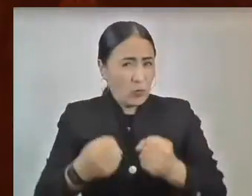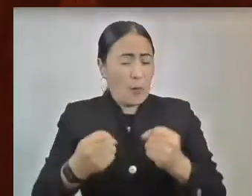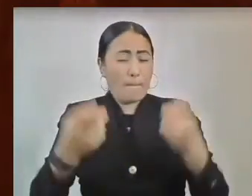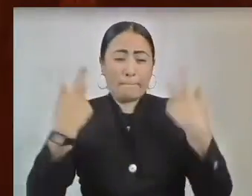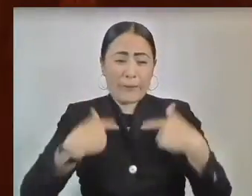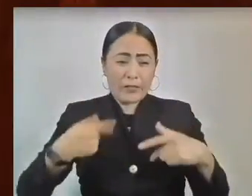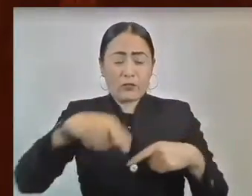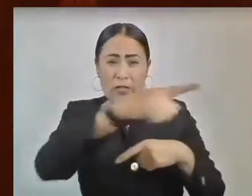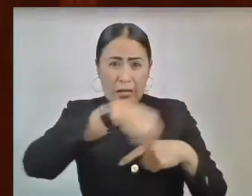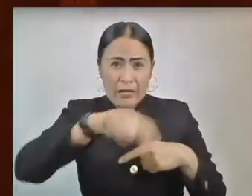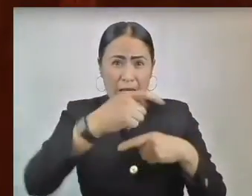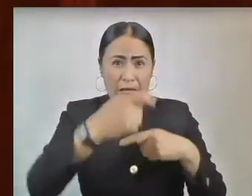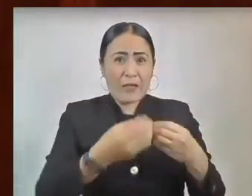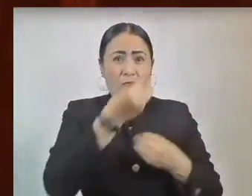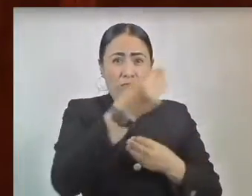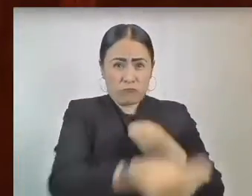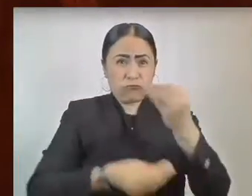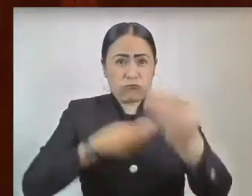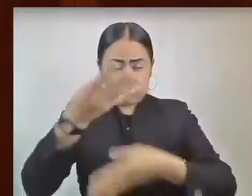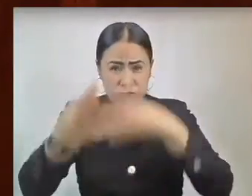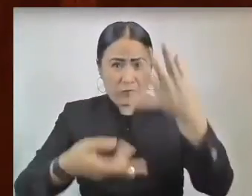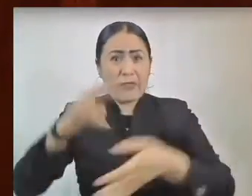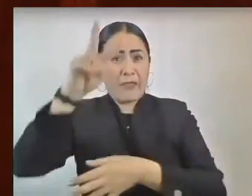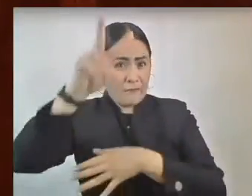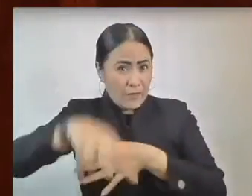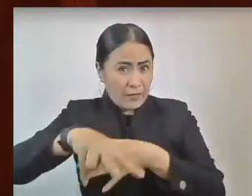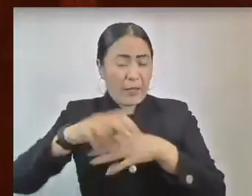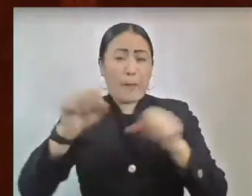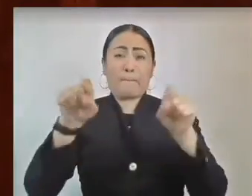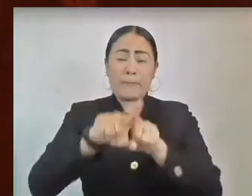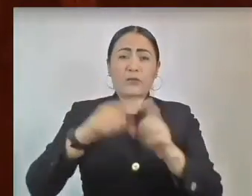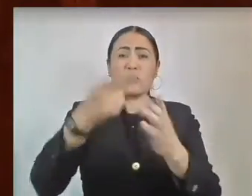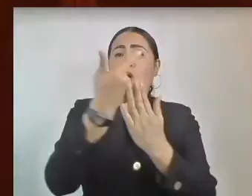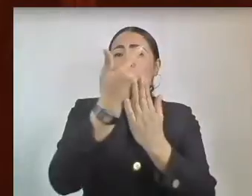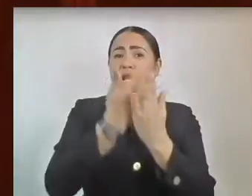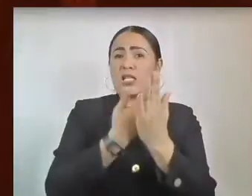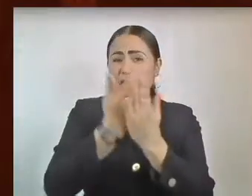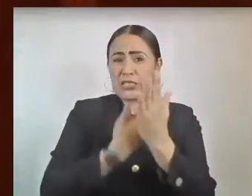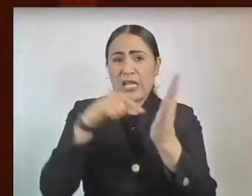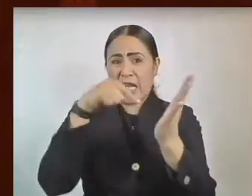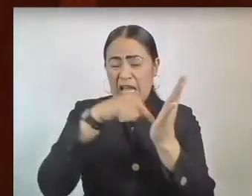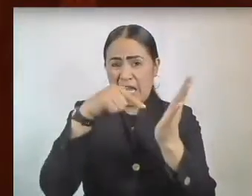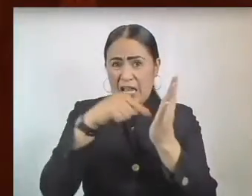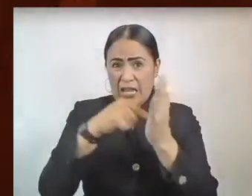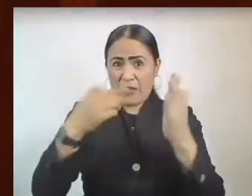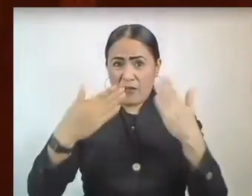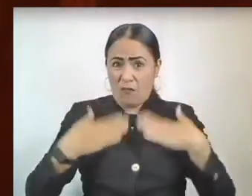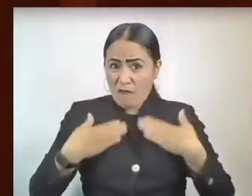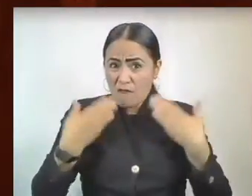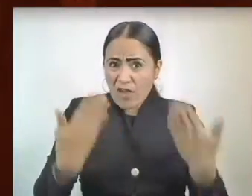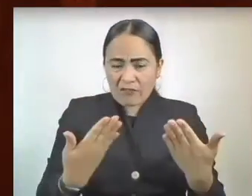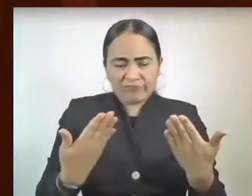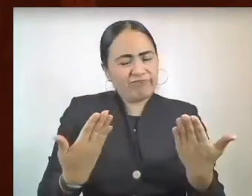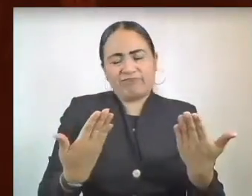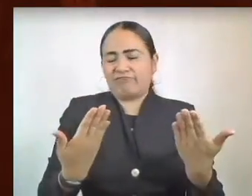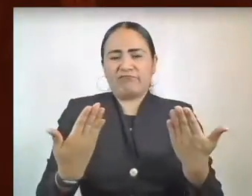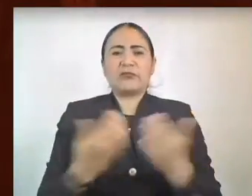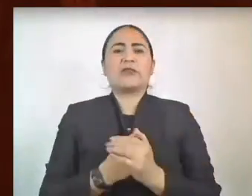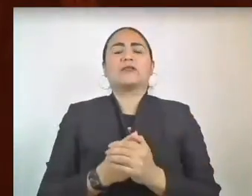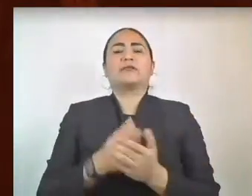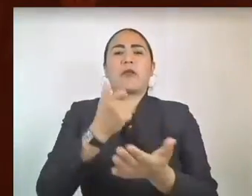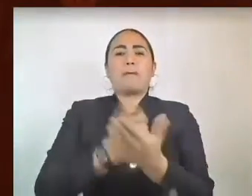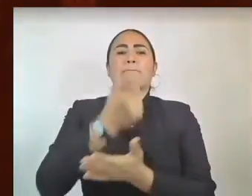objetivo y padrones de beneficiarios poco confiables. El salario rosa y sus